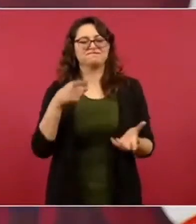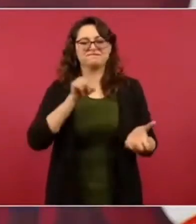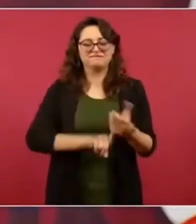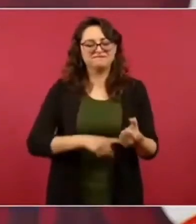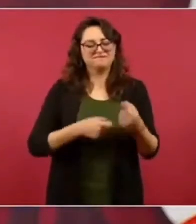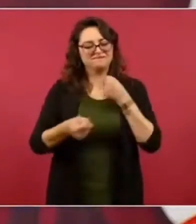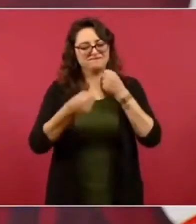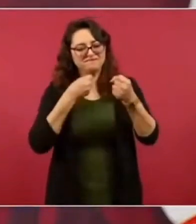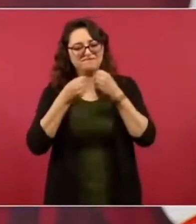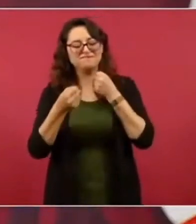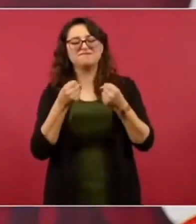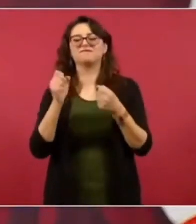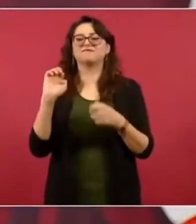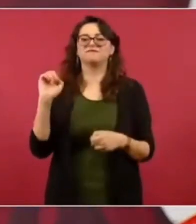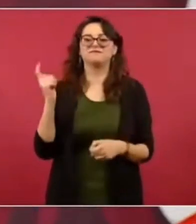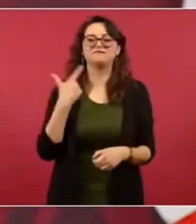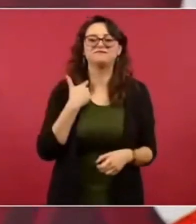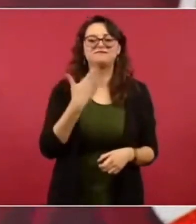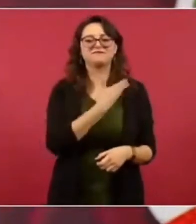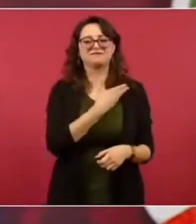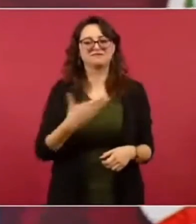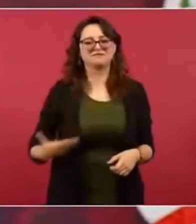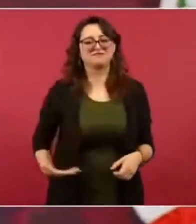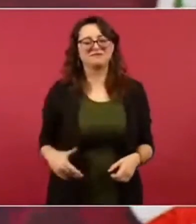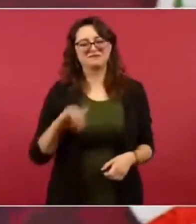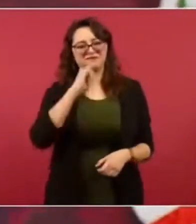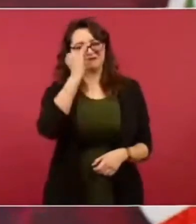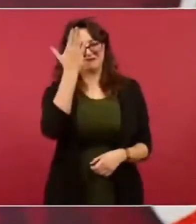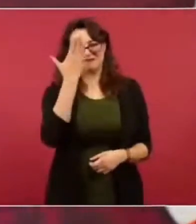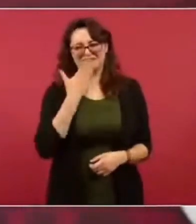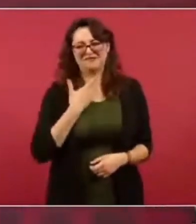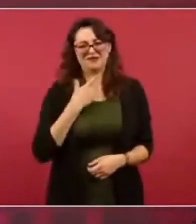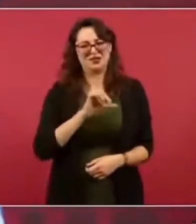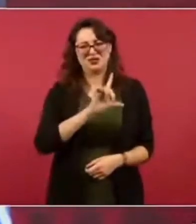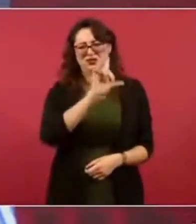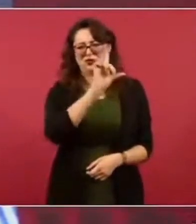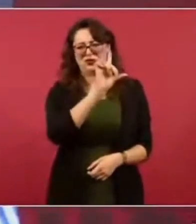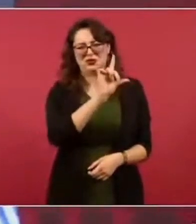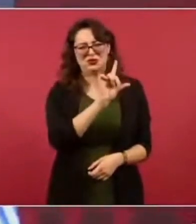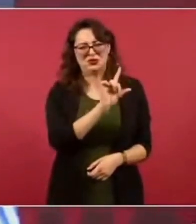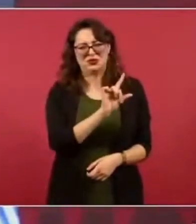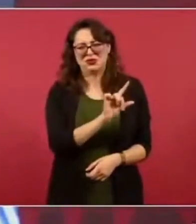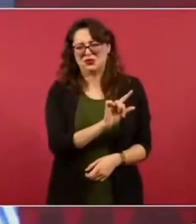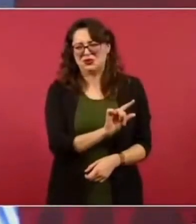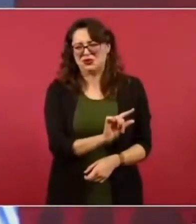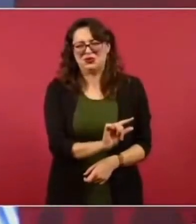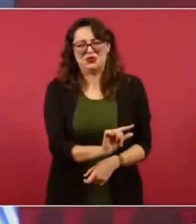pues no podemos degradar tanto